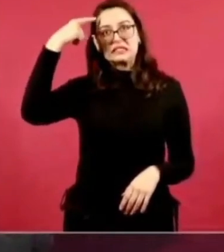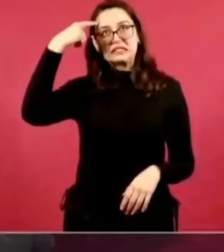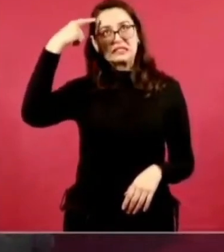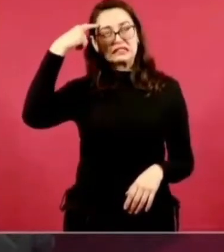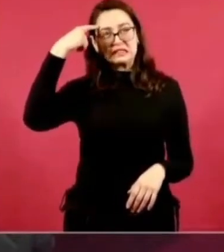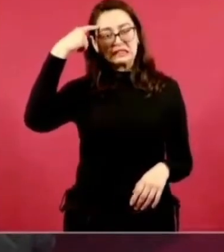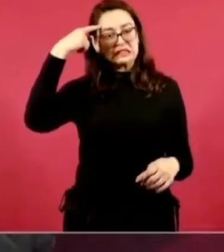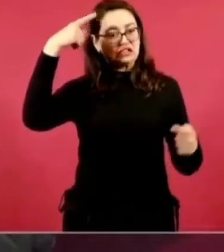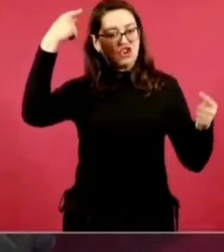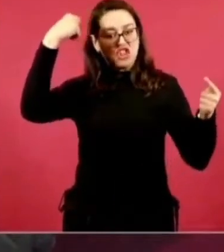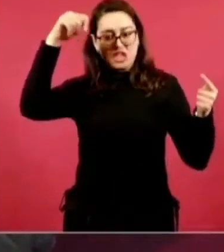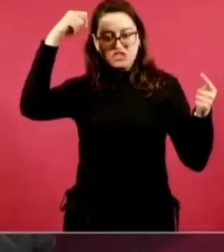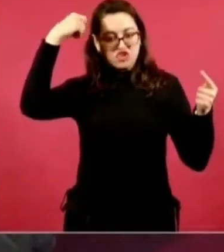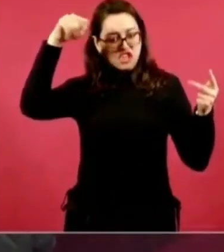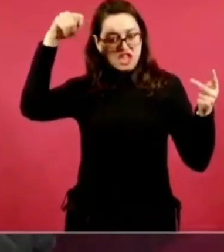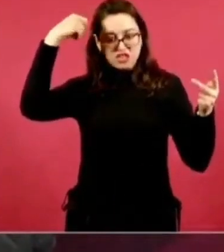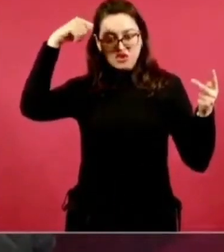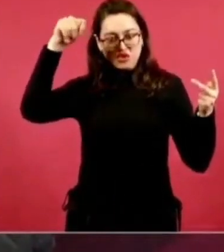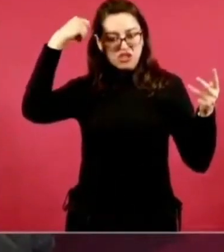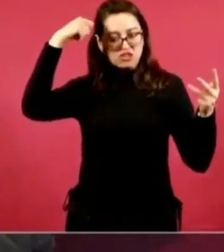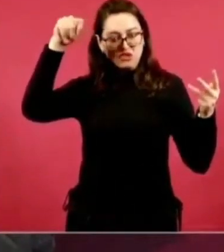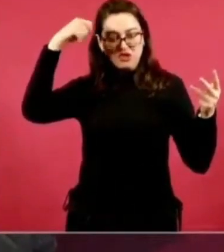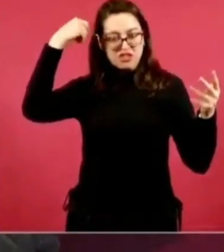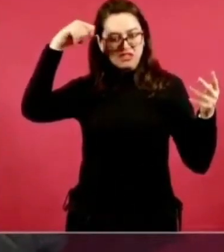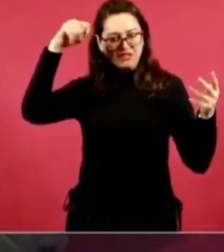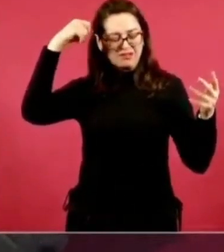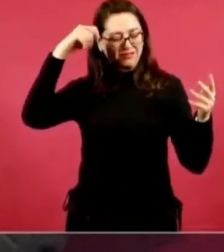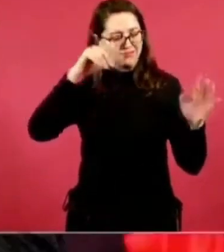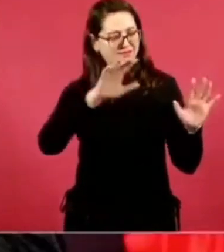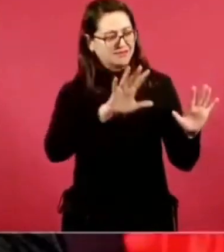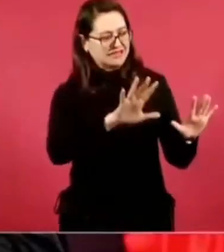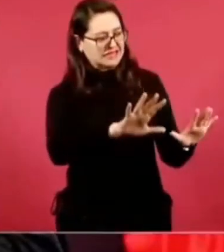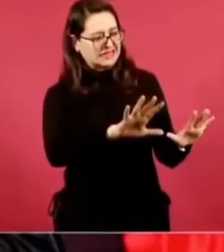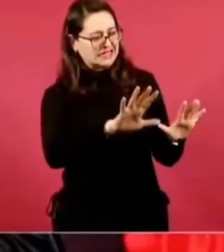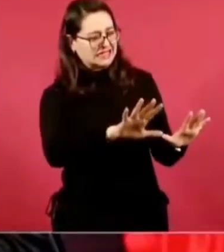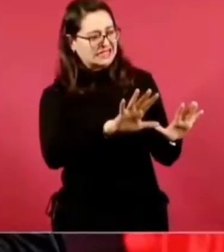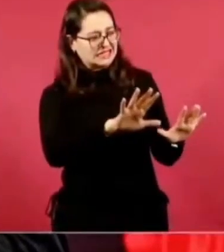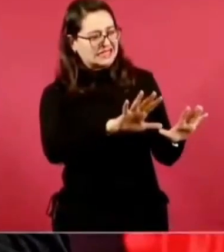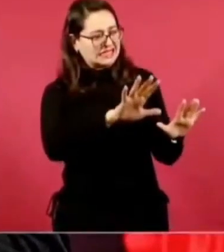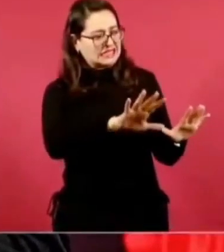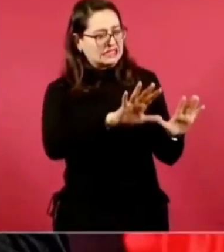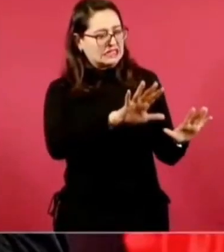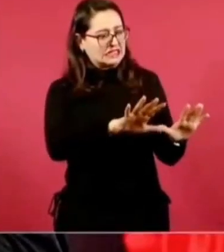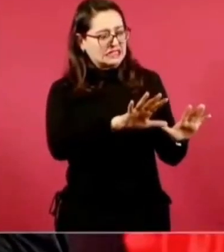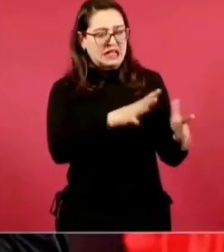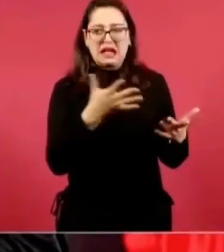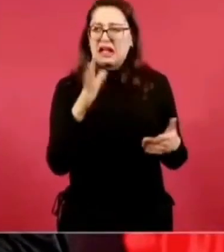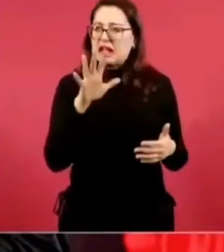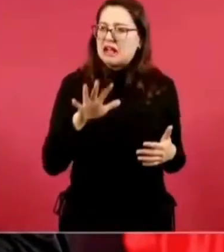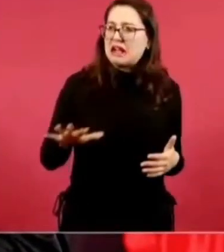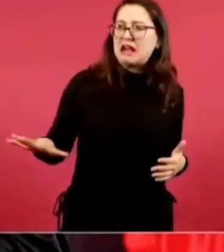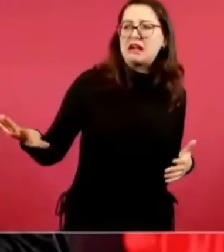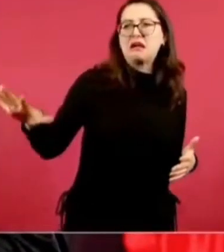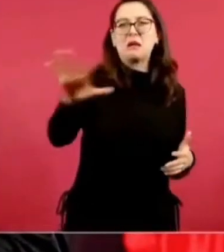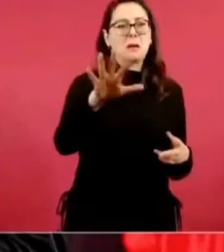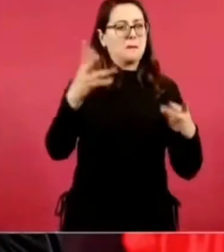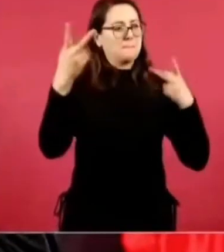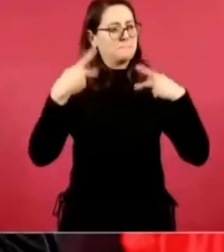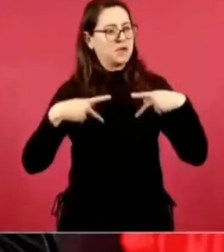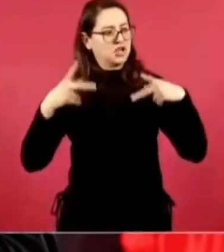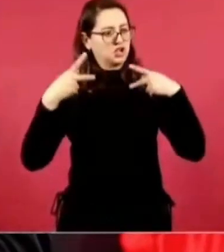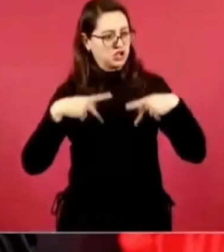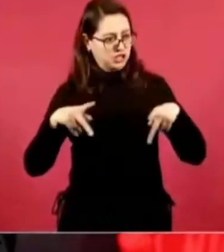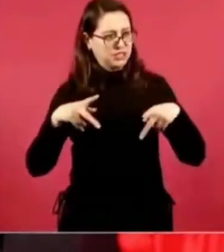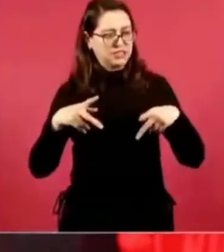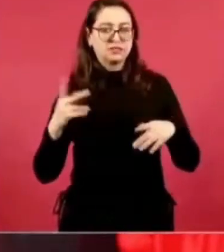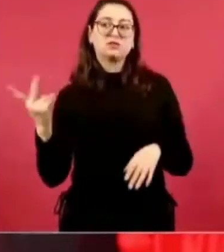de la política y los asuntos públicos, deben